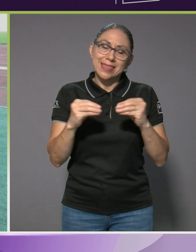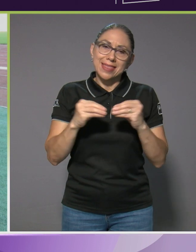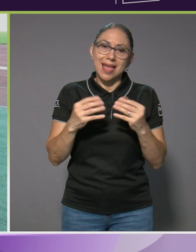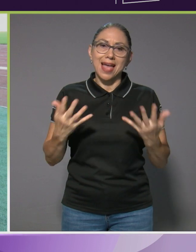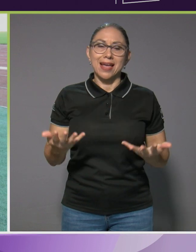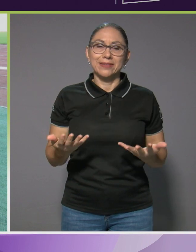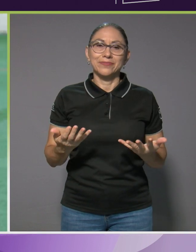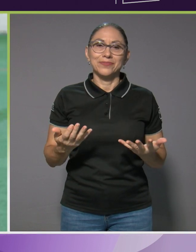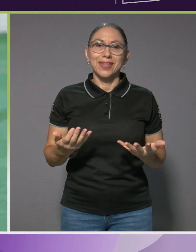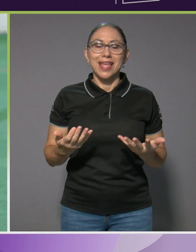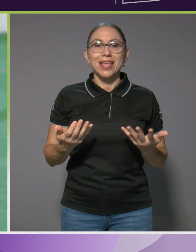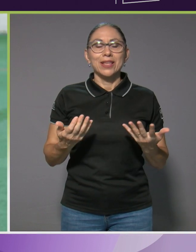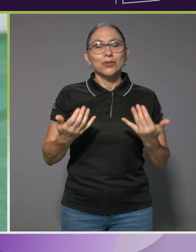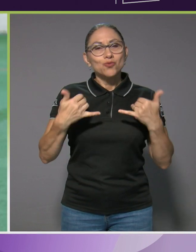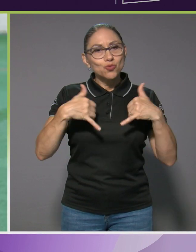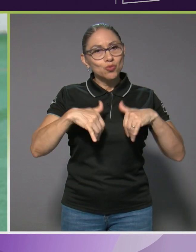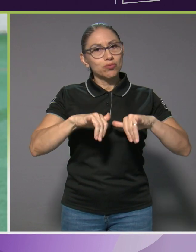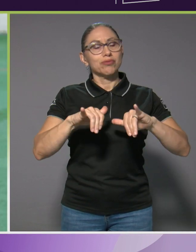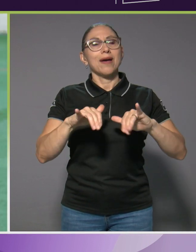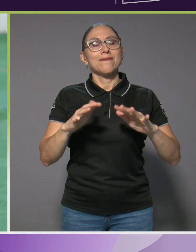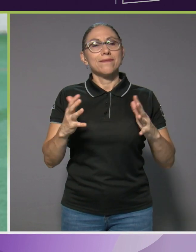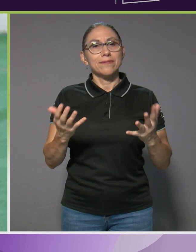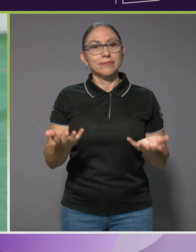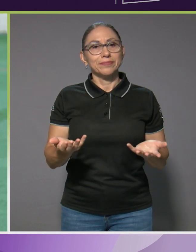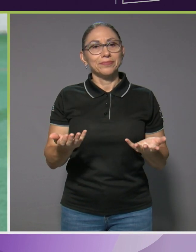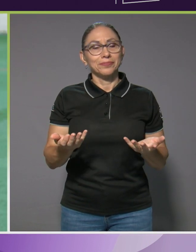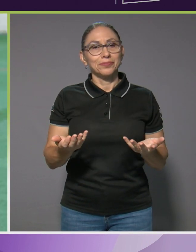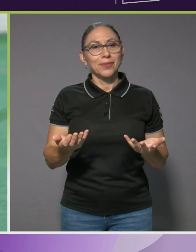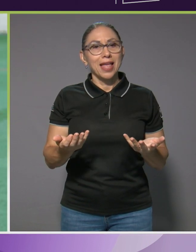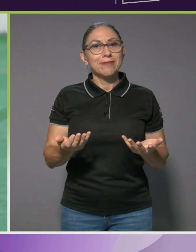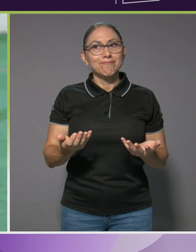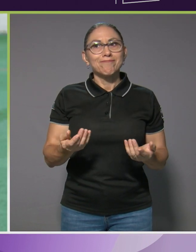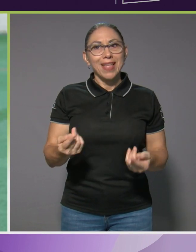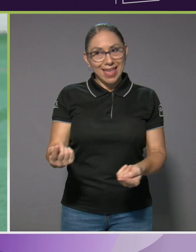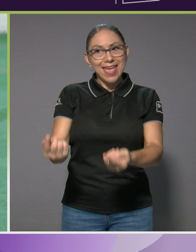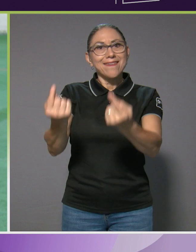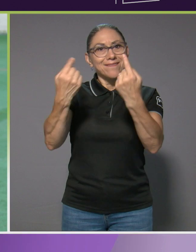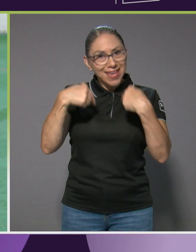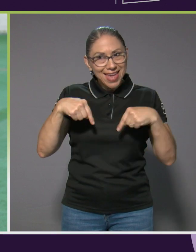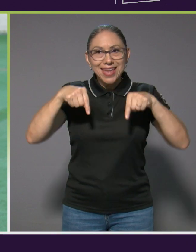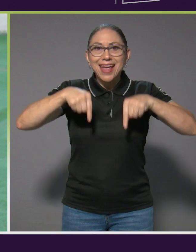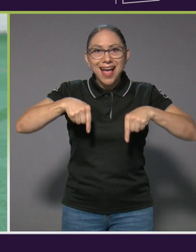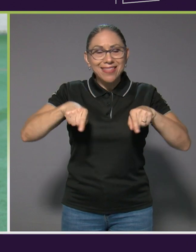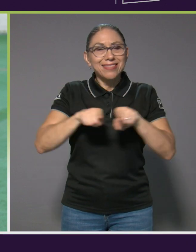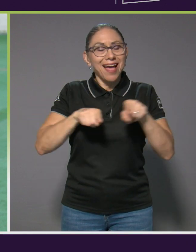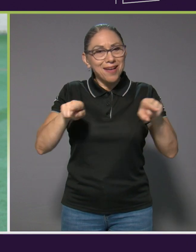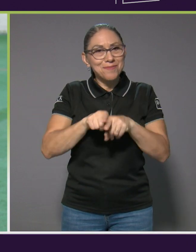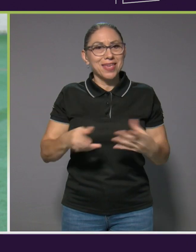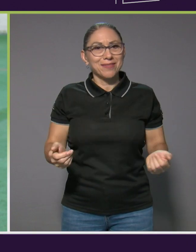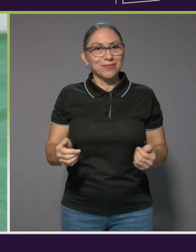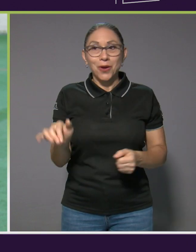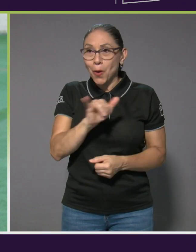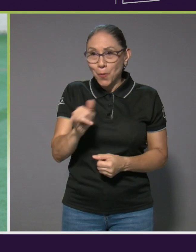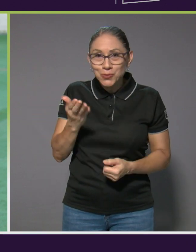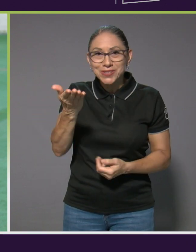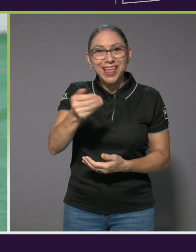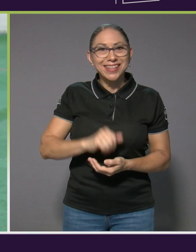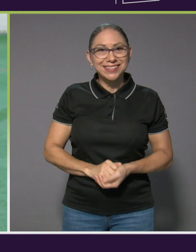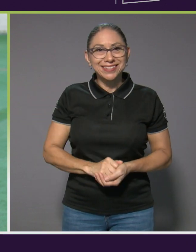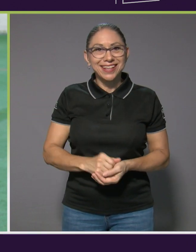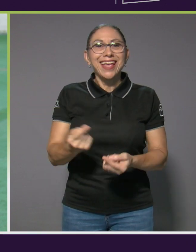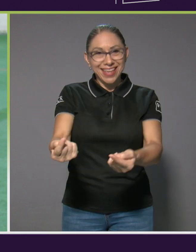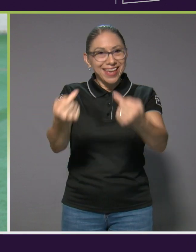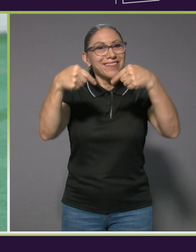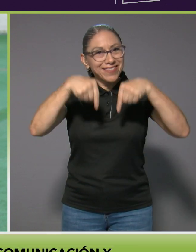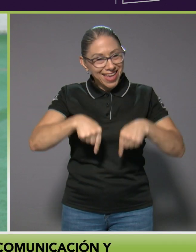vengan también y como ustedes, que vengan